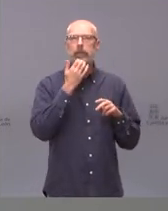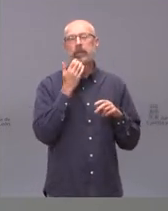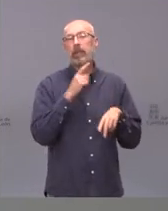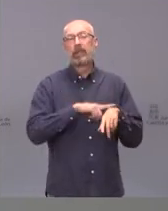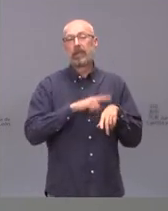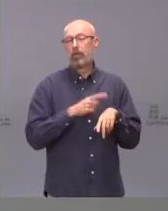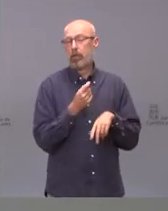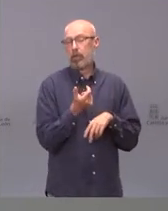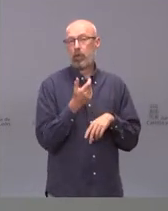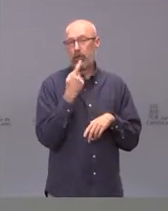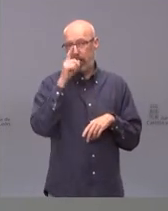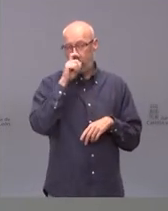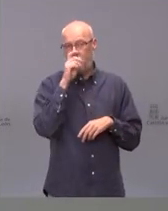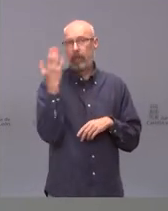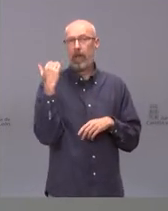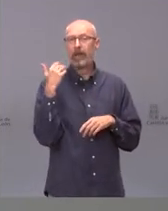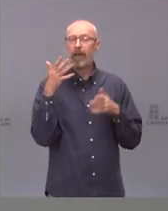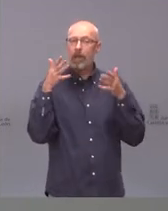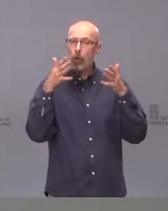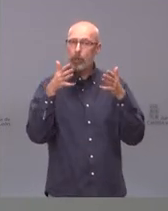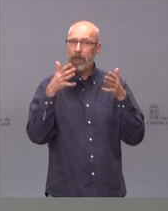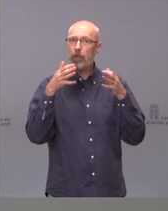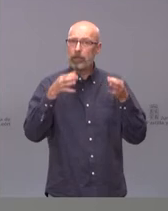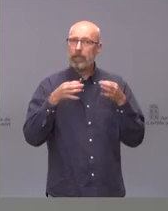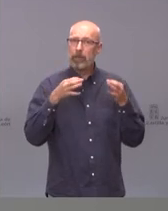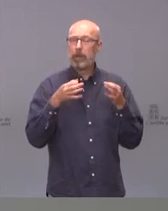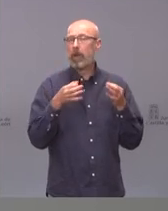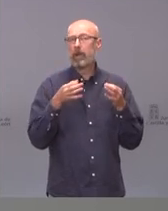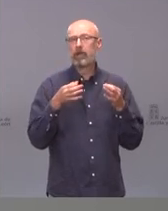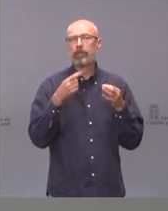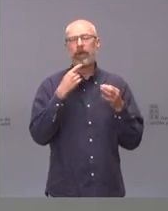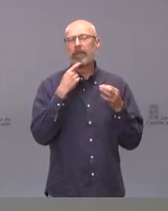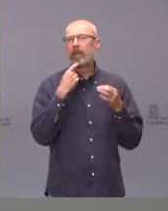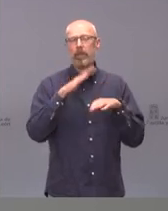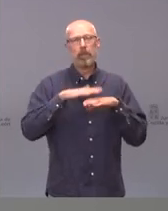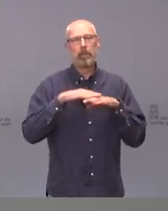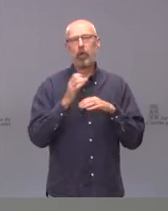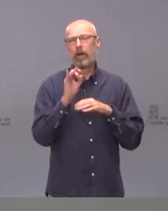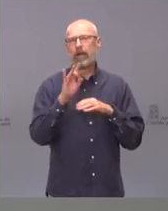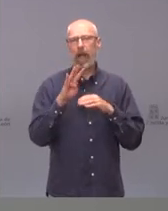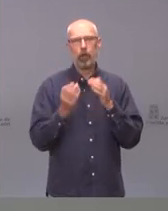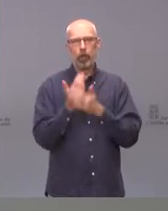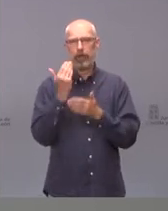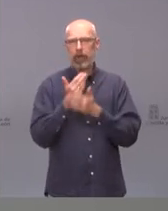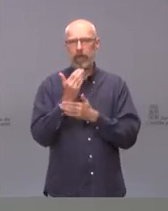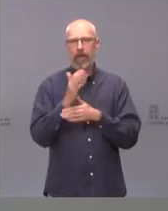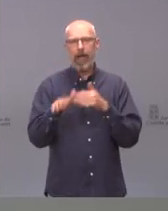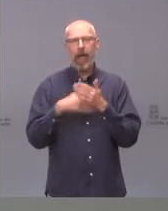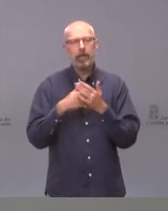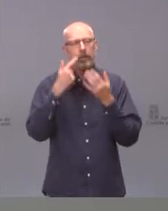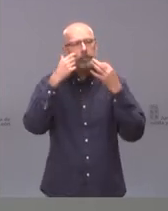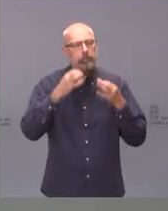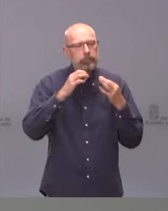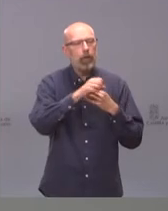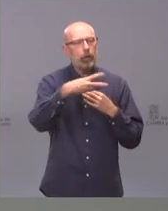Recuerden ustedes que la recomendación siempre ha sido los 14 días porque es cuando realmente vemos si tienen impacto o no.